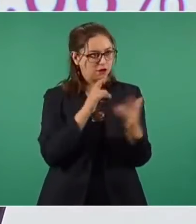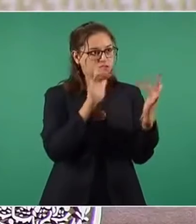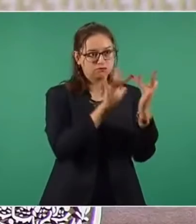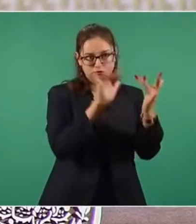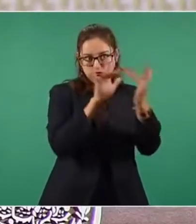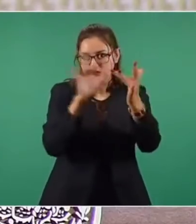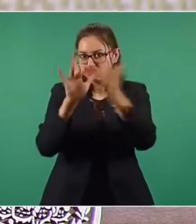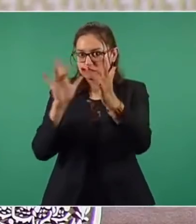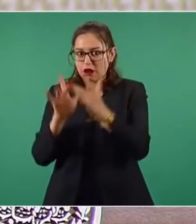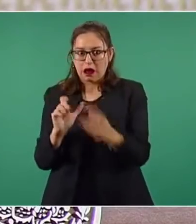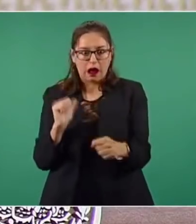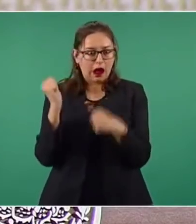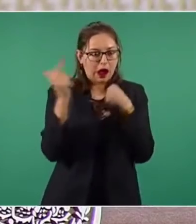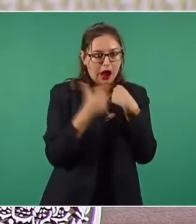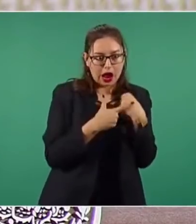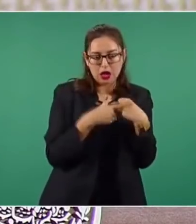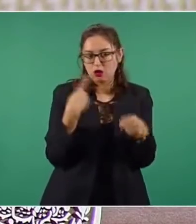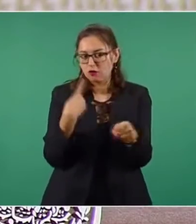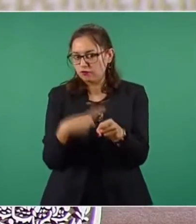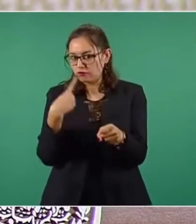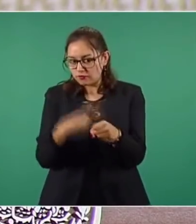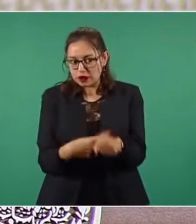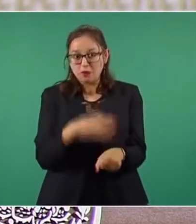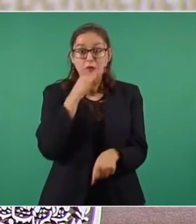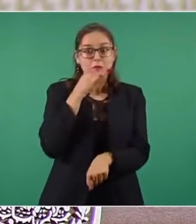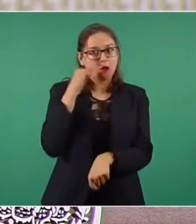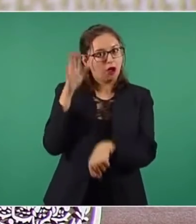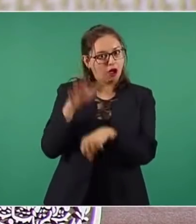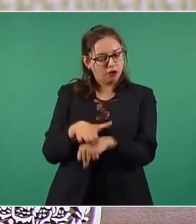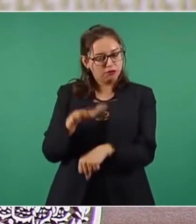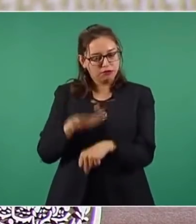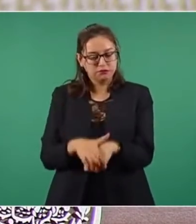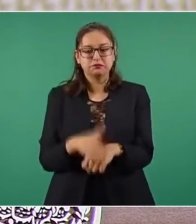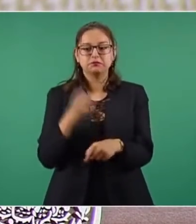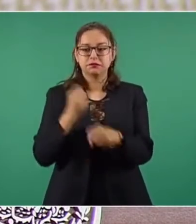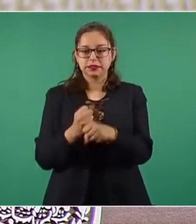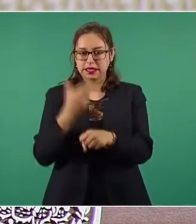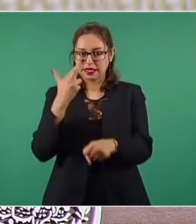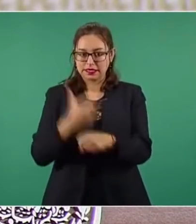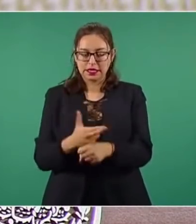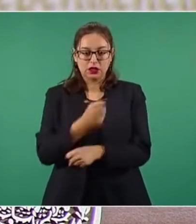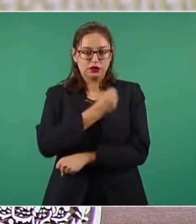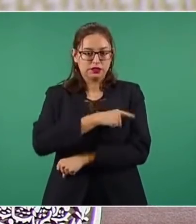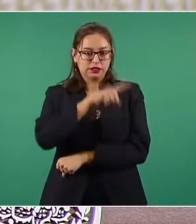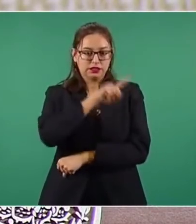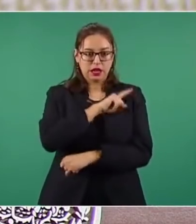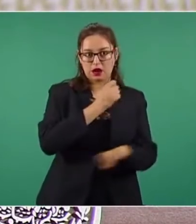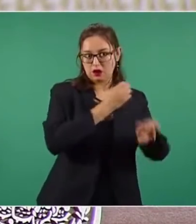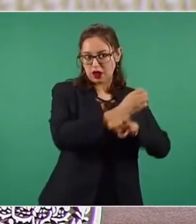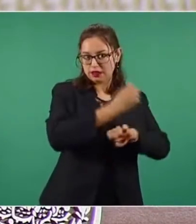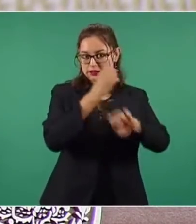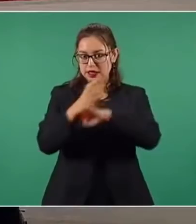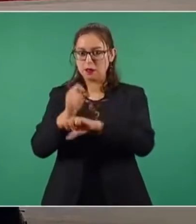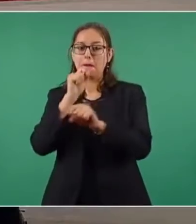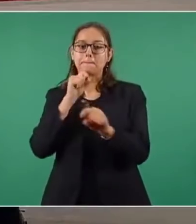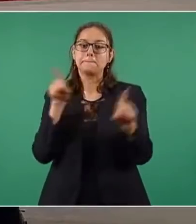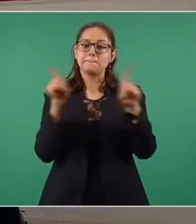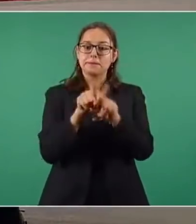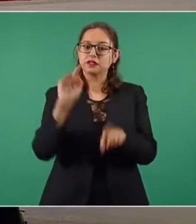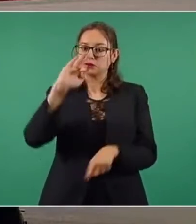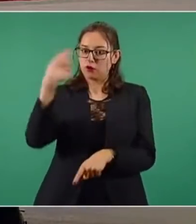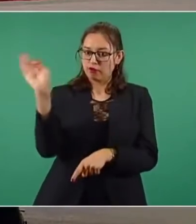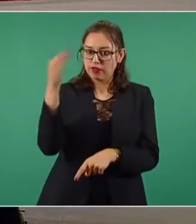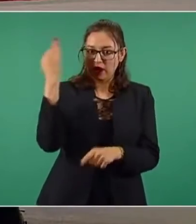tanto con los secretarios de Educación de los diferentes estados, como con la Secretaría de Salud, a quien agradezco mucho ese